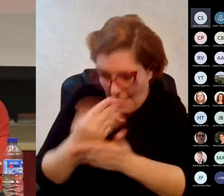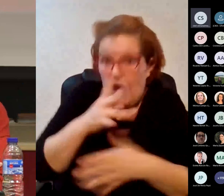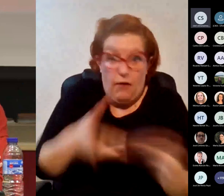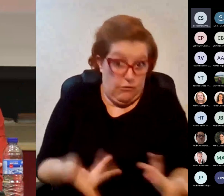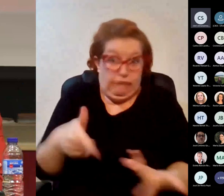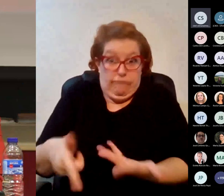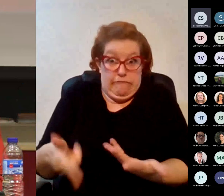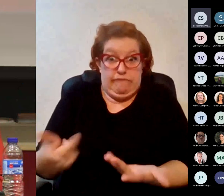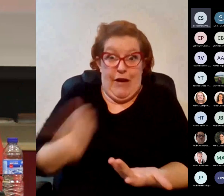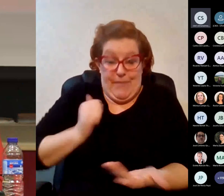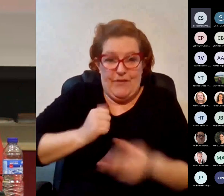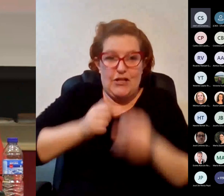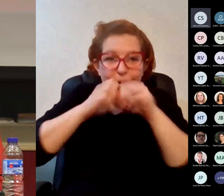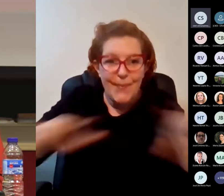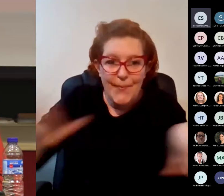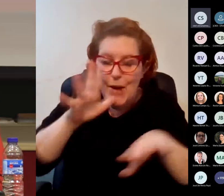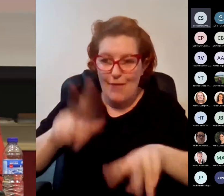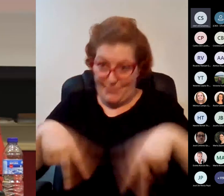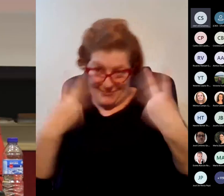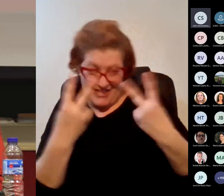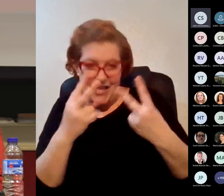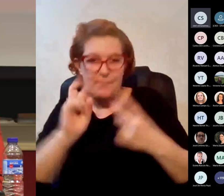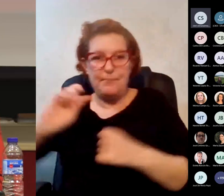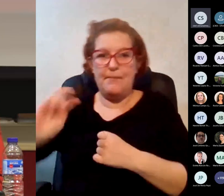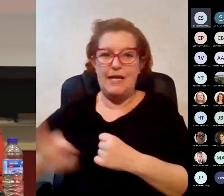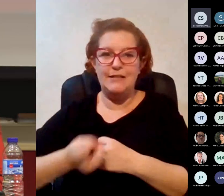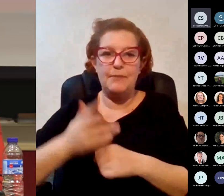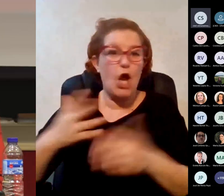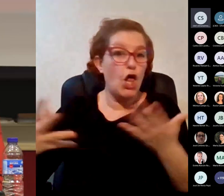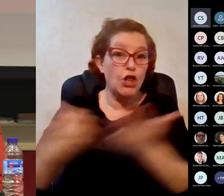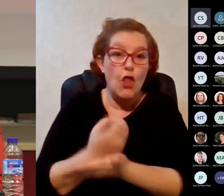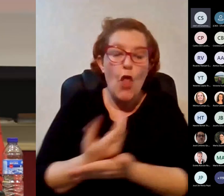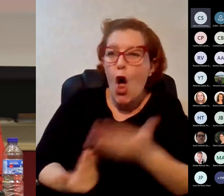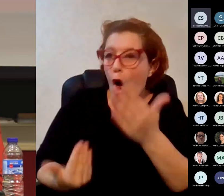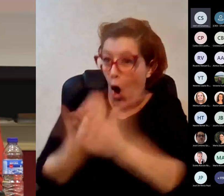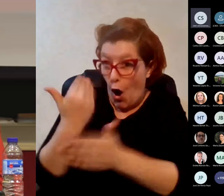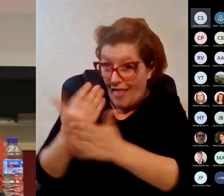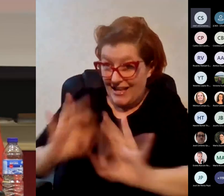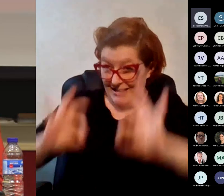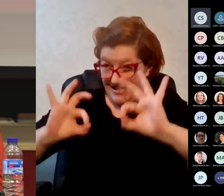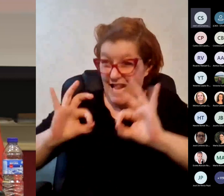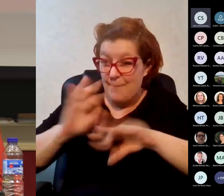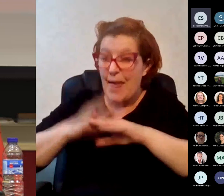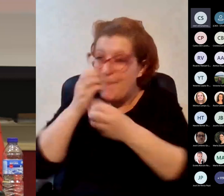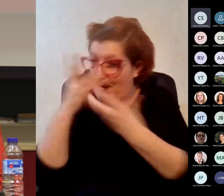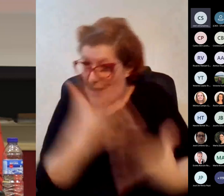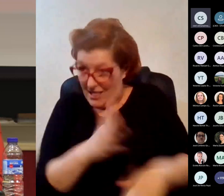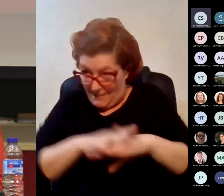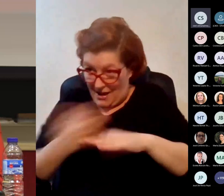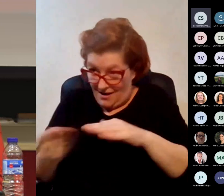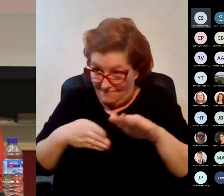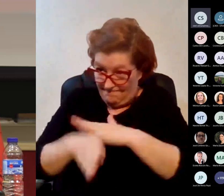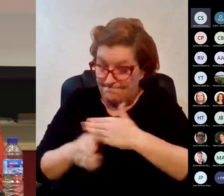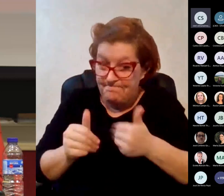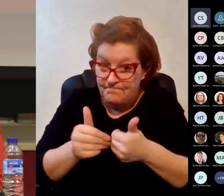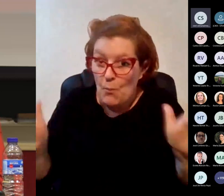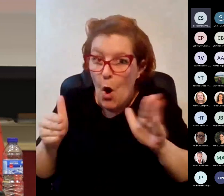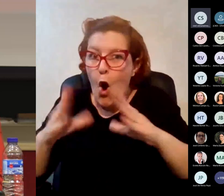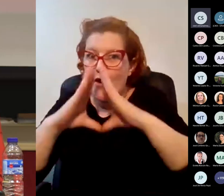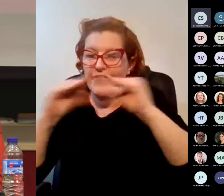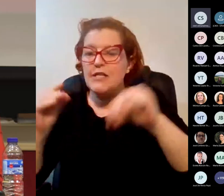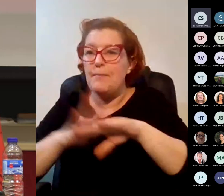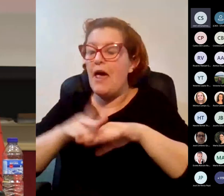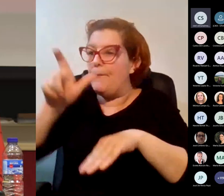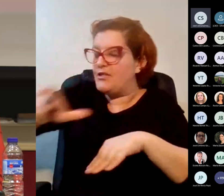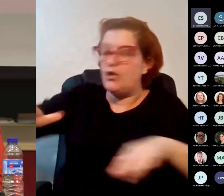nos permiten otra pero en todas las jornadas de acogida estamos para que los estudiantes recién llegados